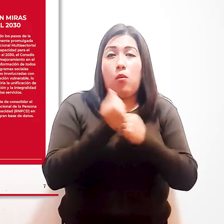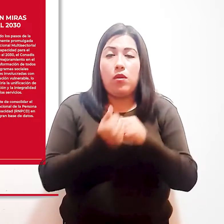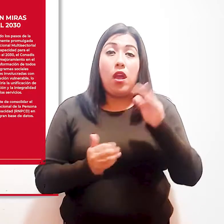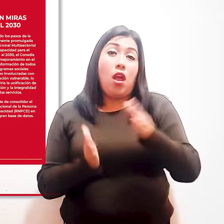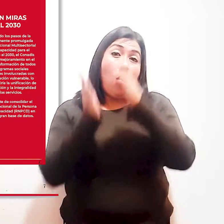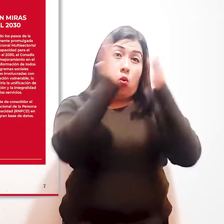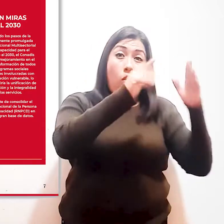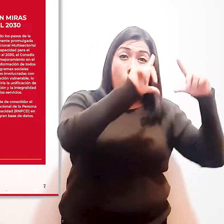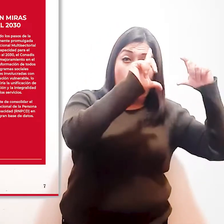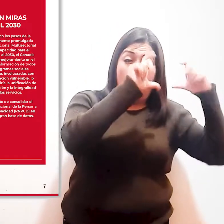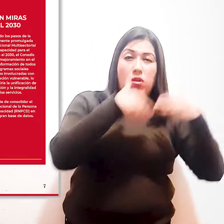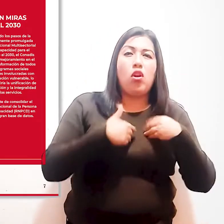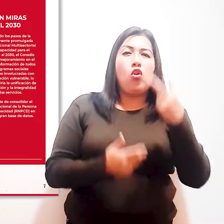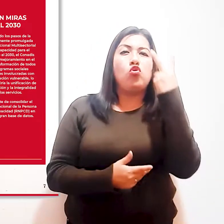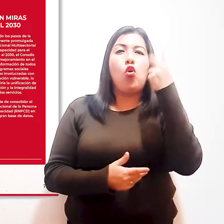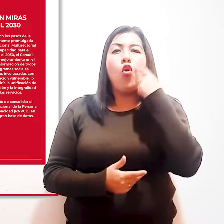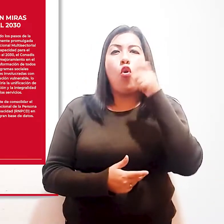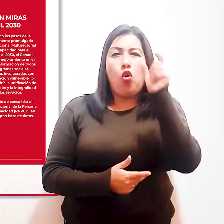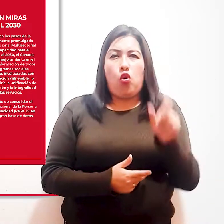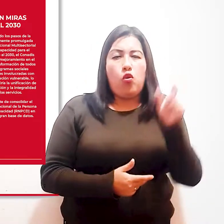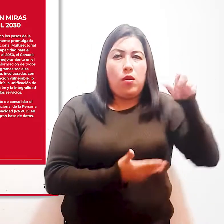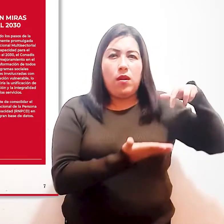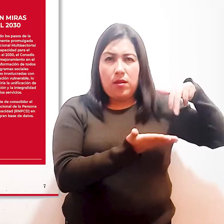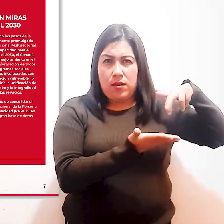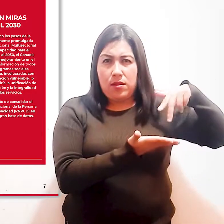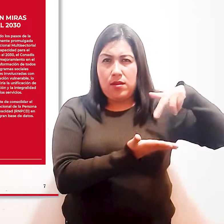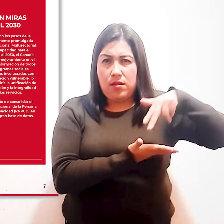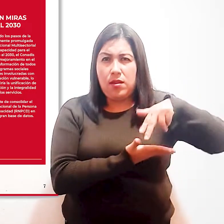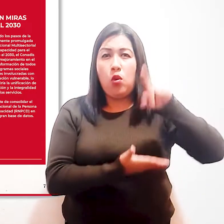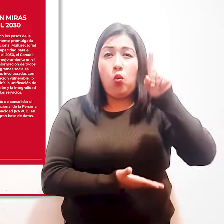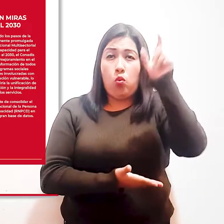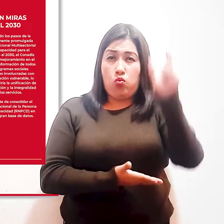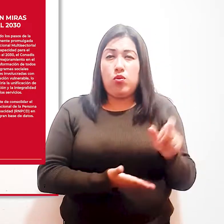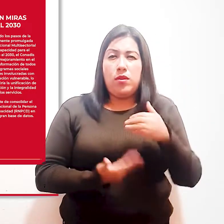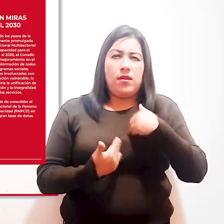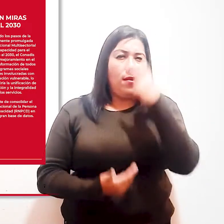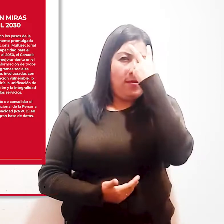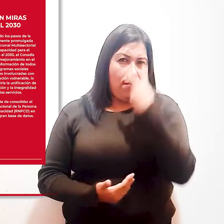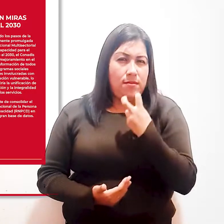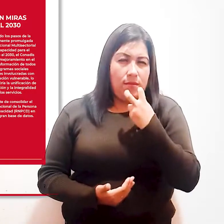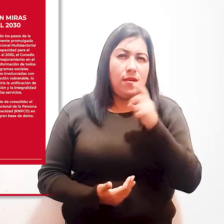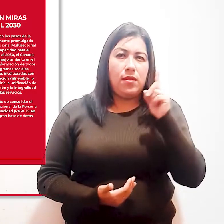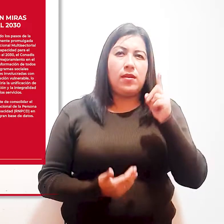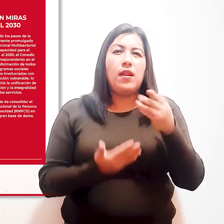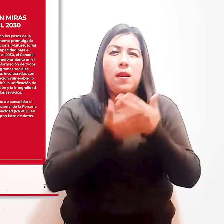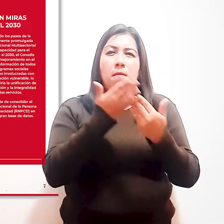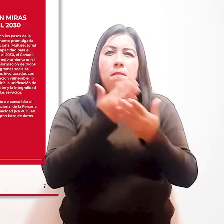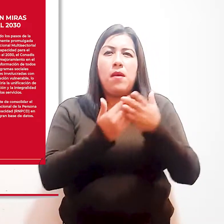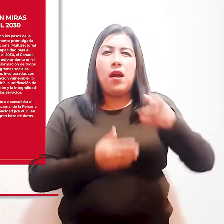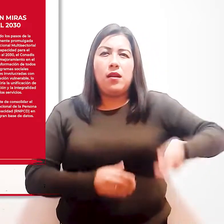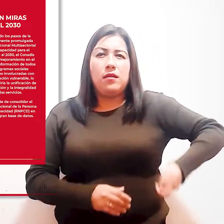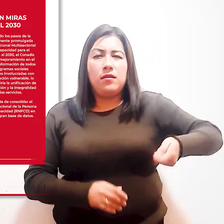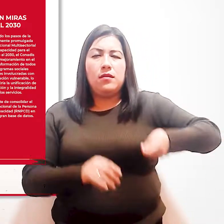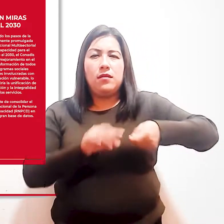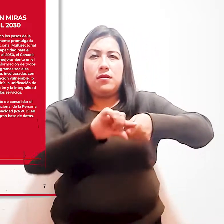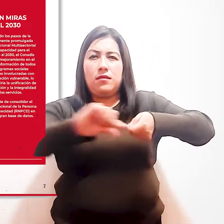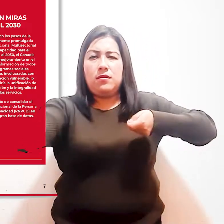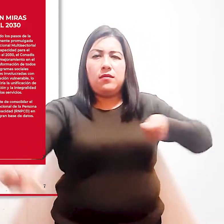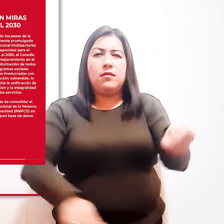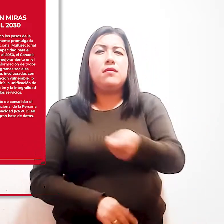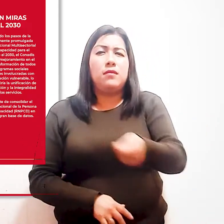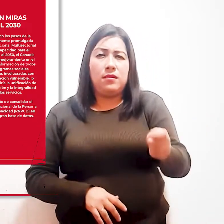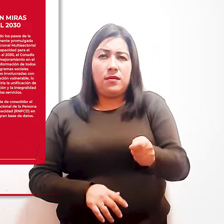En la otra foto, dos hombres caminando, uno de ellos con discapacidad visual, sosteniendo en una de sus manos un bastón guía,